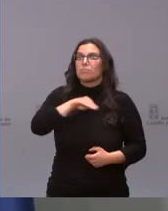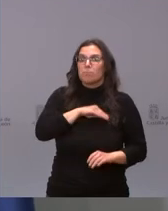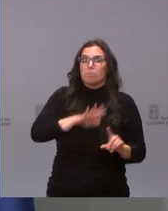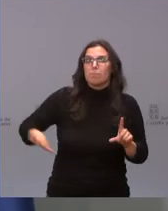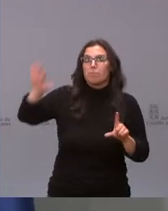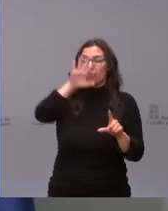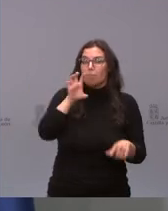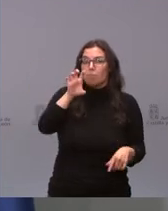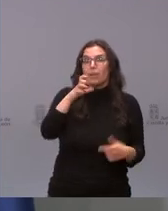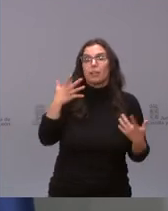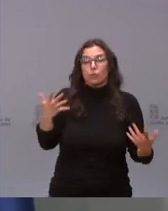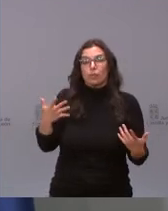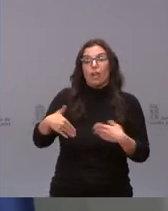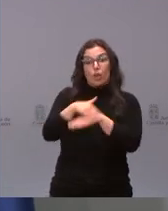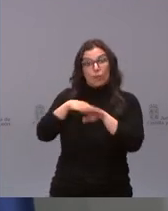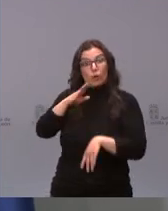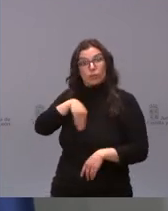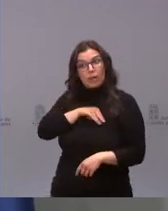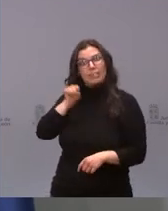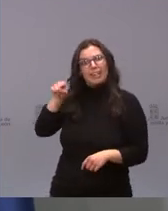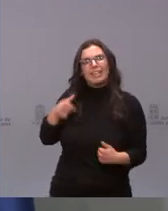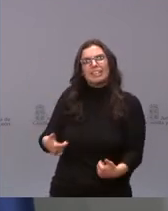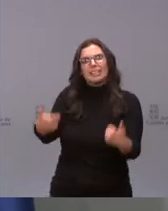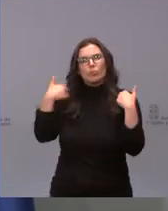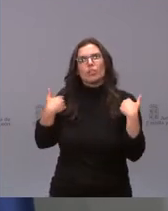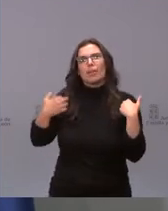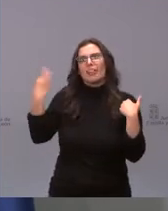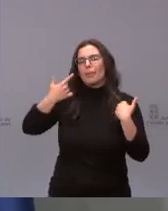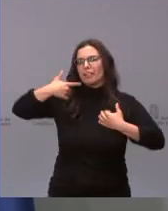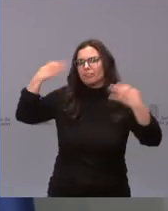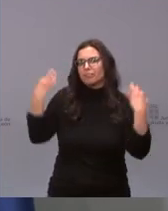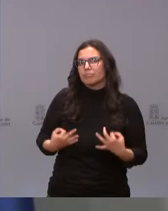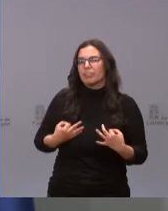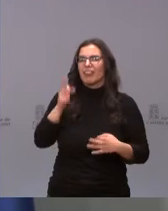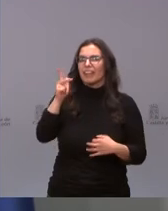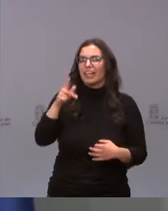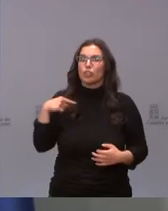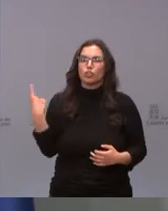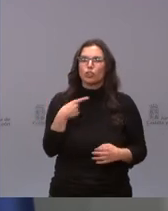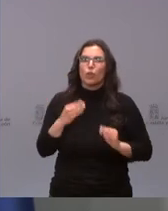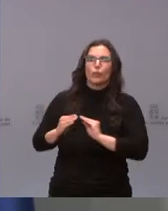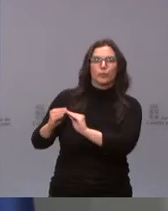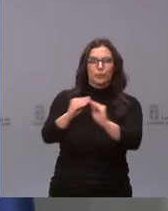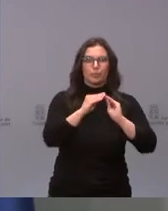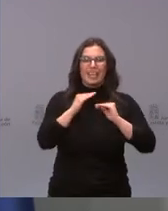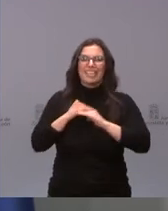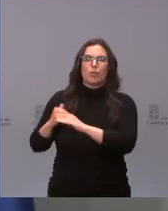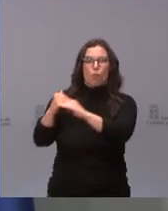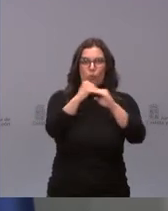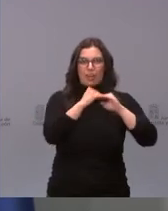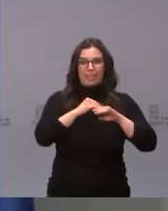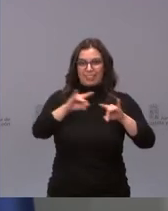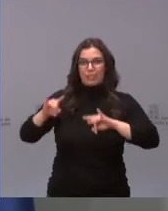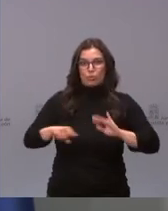obligación del gobierno garantizar el cumplimiento de los derechos en condiciones de igualdad en todo el